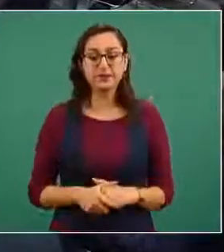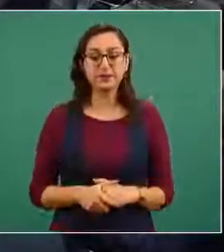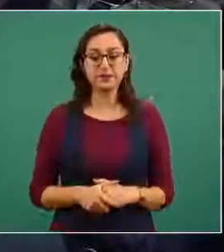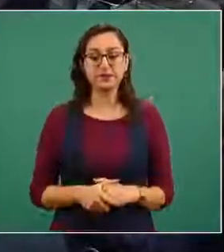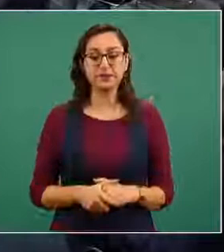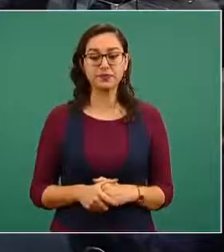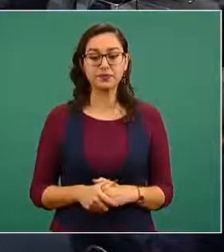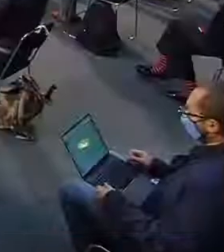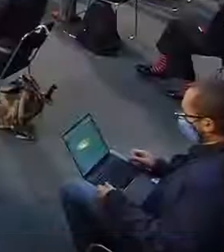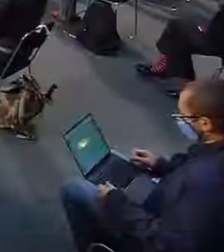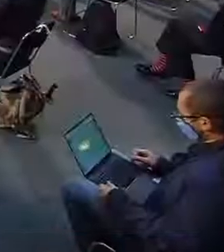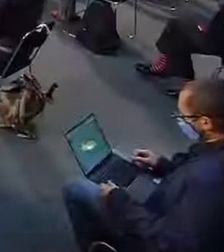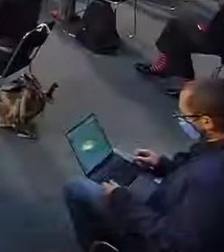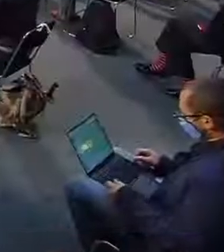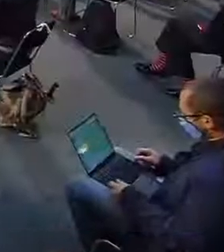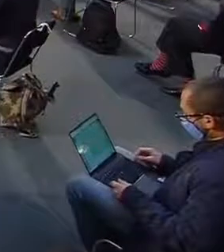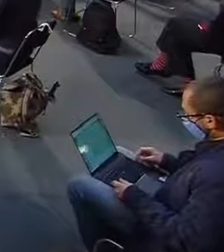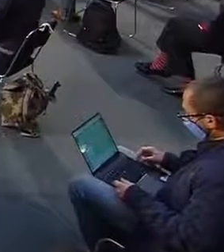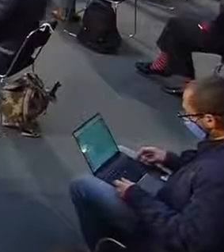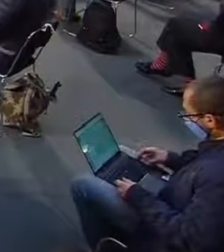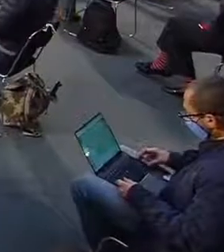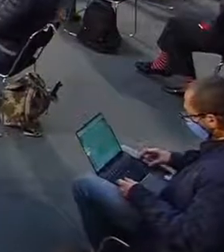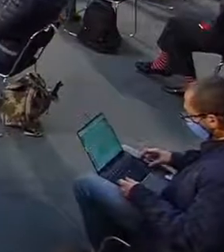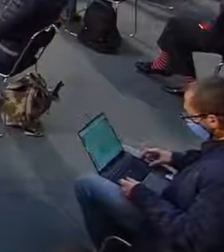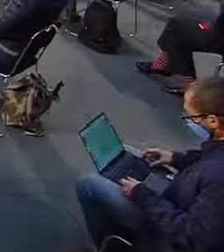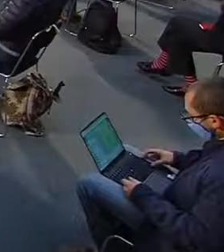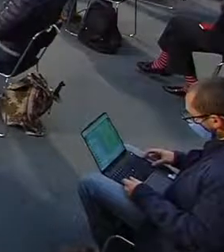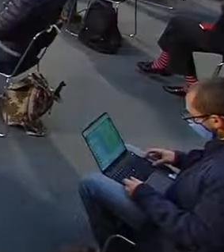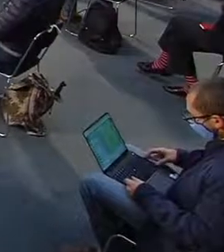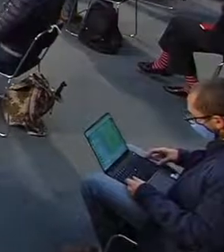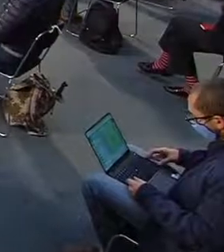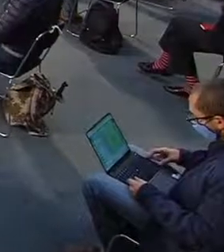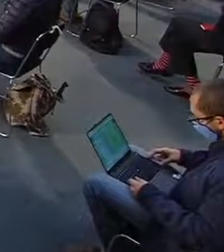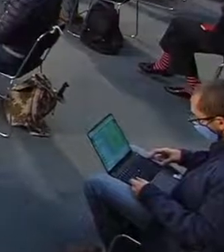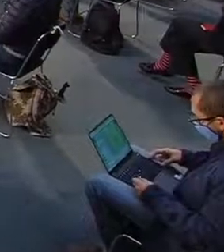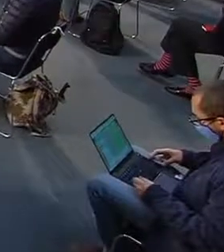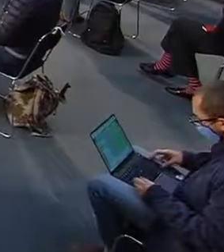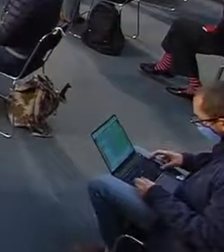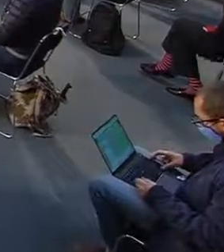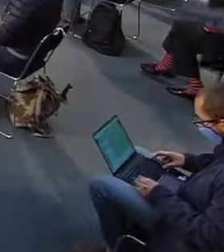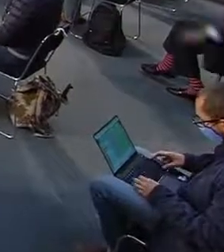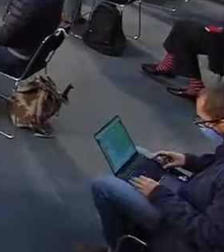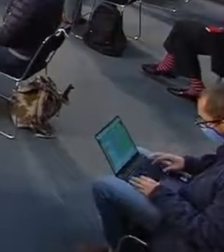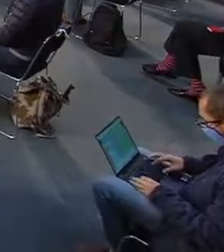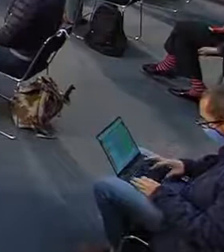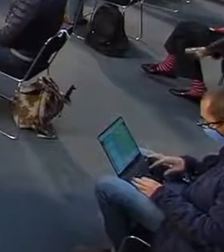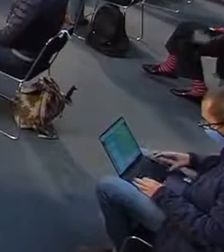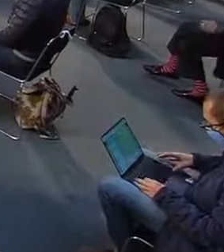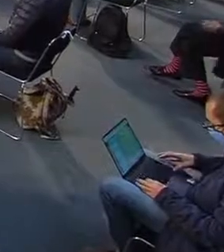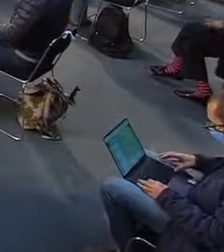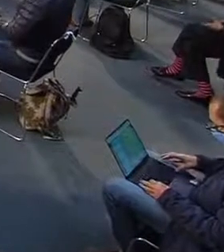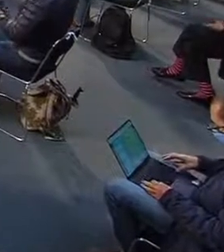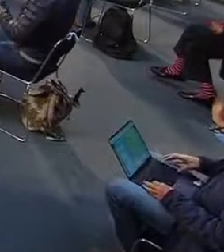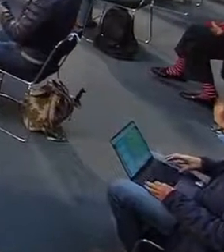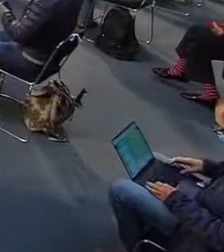hay algo interesante ¿cuándo fue que publicaron ¿qué periódico es? Wall Street Journal ya